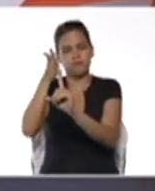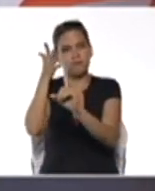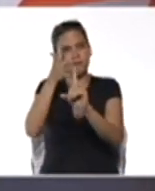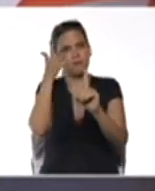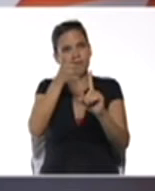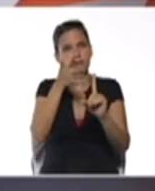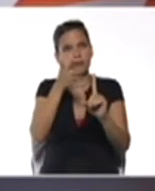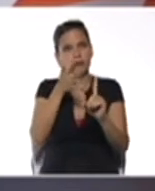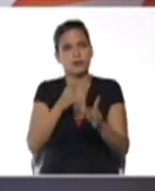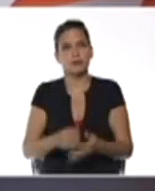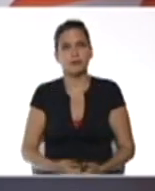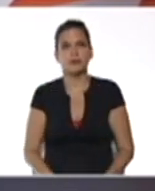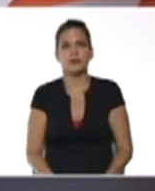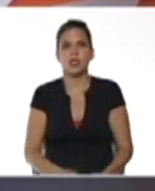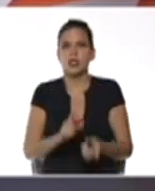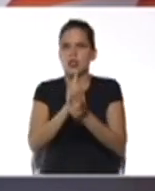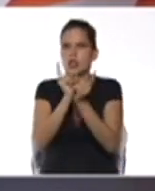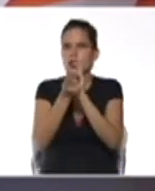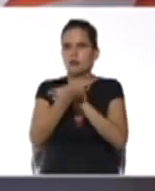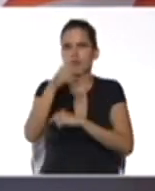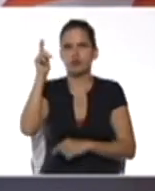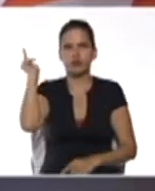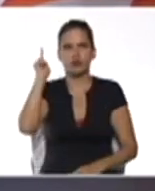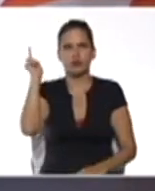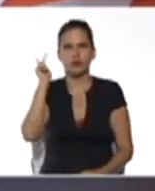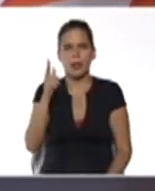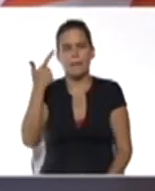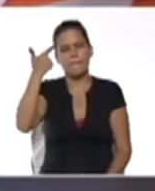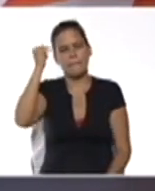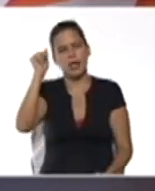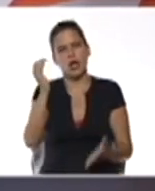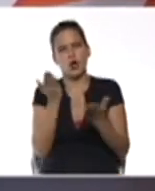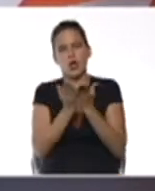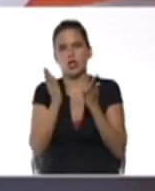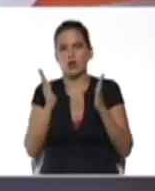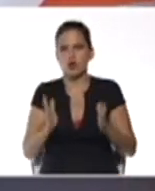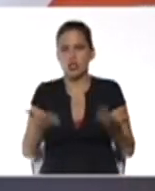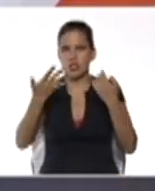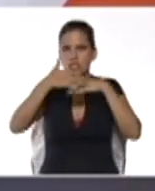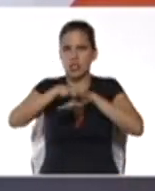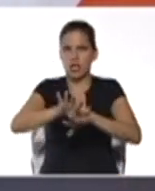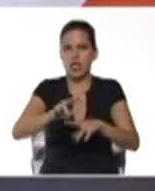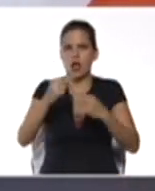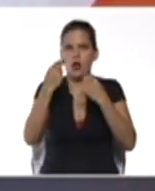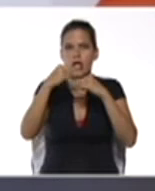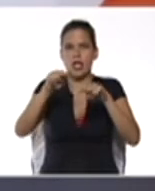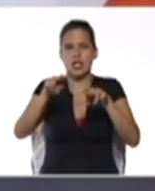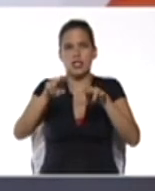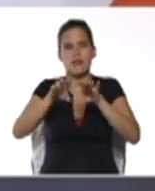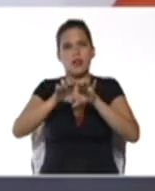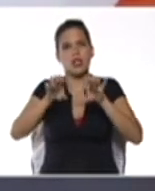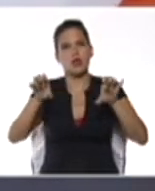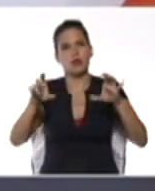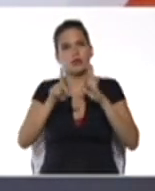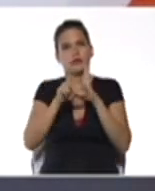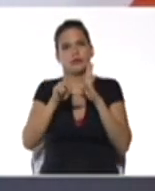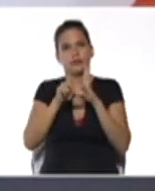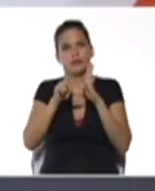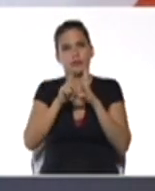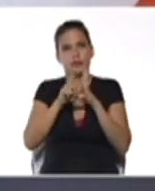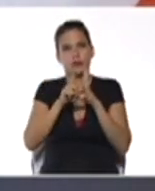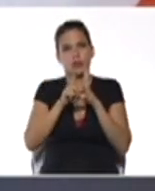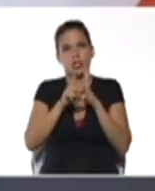recomendaciones y adaptaciones curriculares para los estudiantes integrados en el nivel de educación media y para todos los